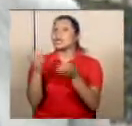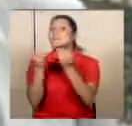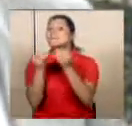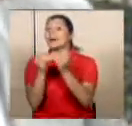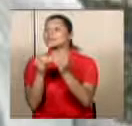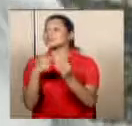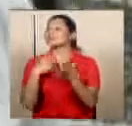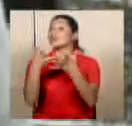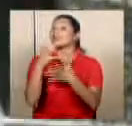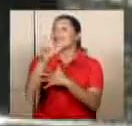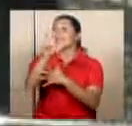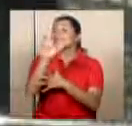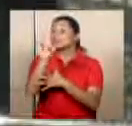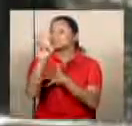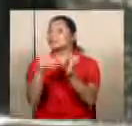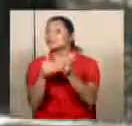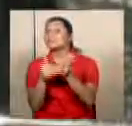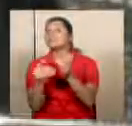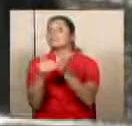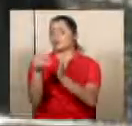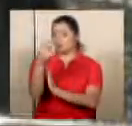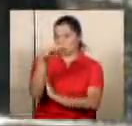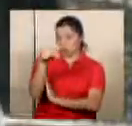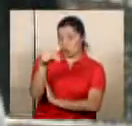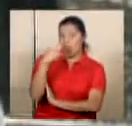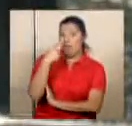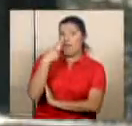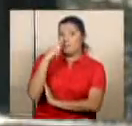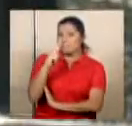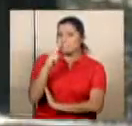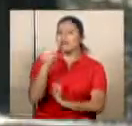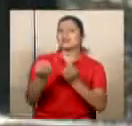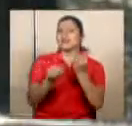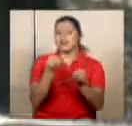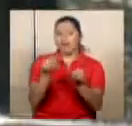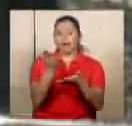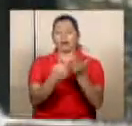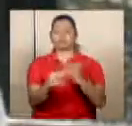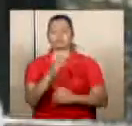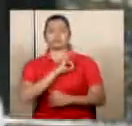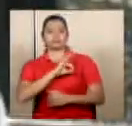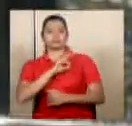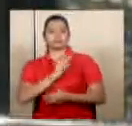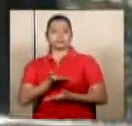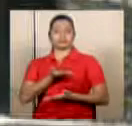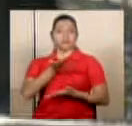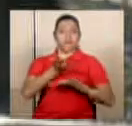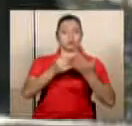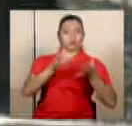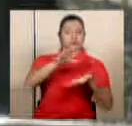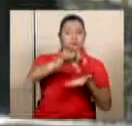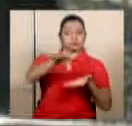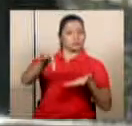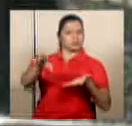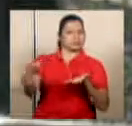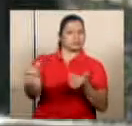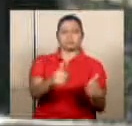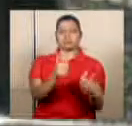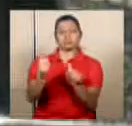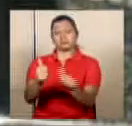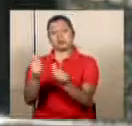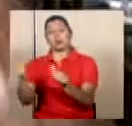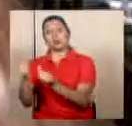yo quería 307 mil millones de colones para quitarle una serie de privilegios a sectores y más desperdicios, pero